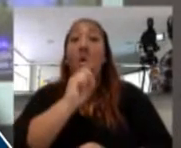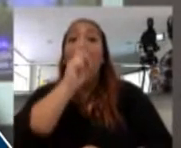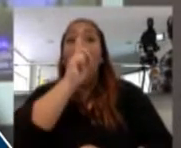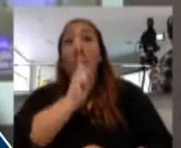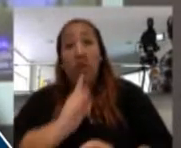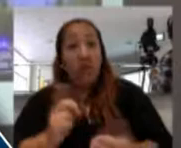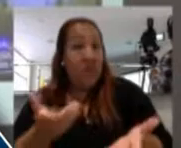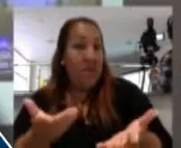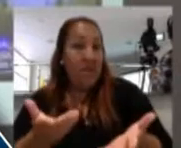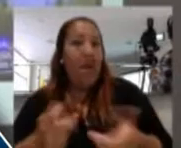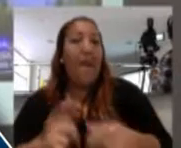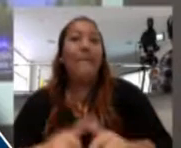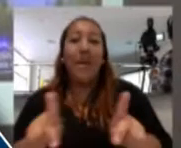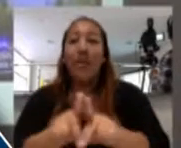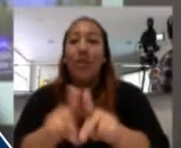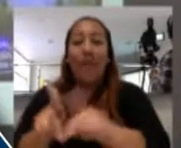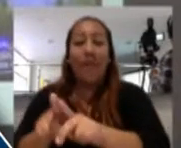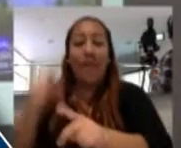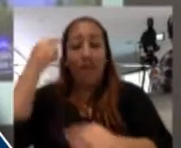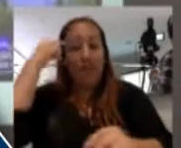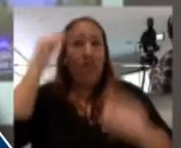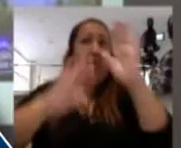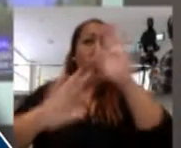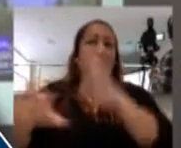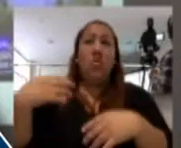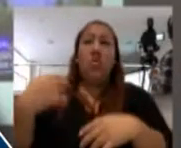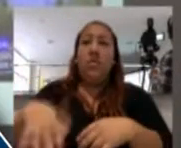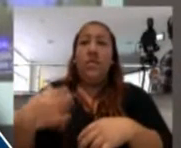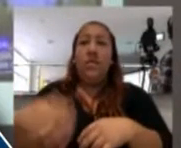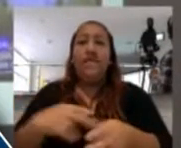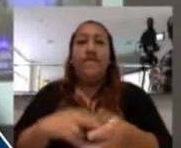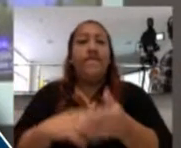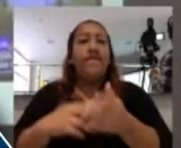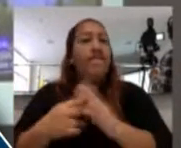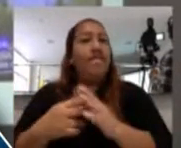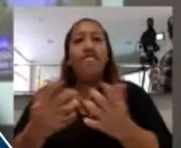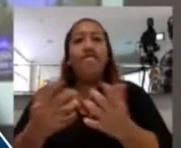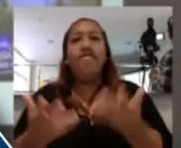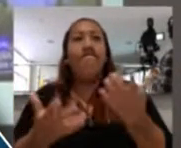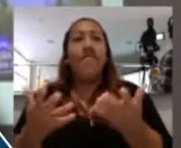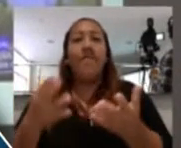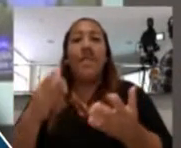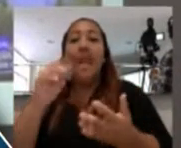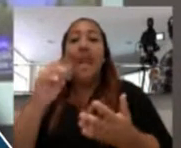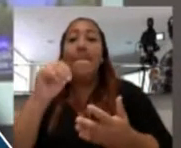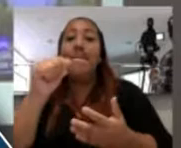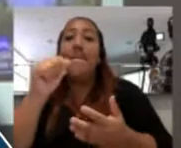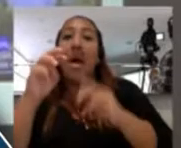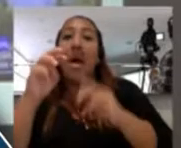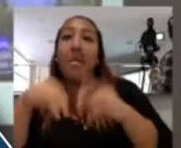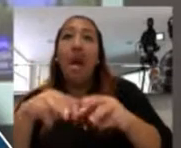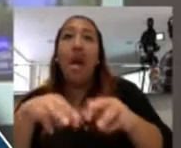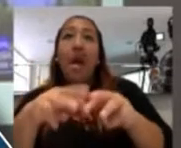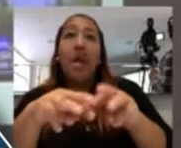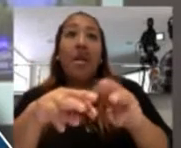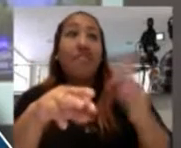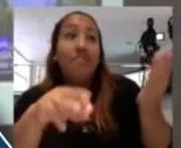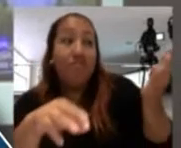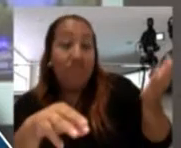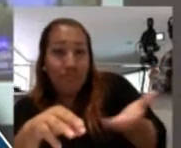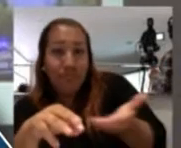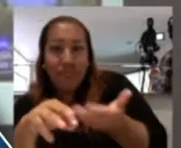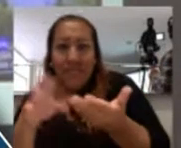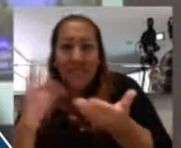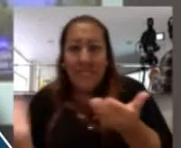pero también tienen la amenaza de los fluidos del mar. Entonces, tienen que manejar